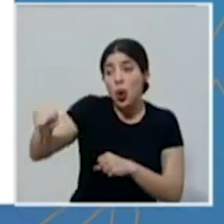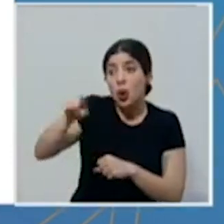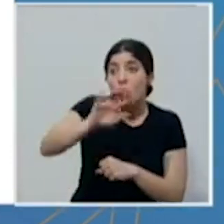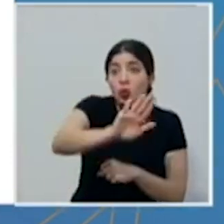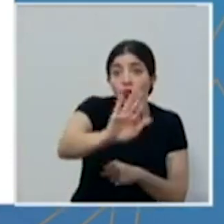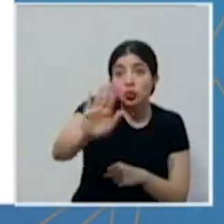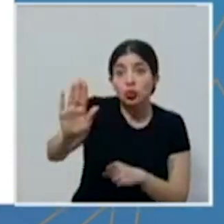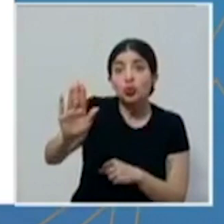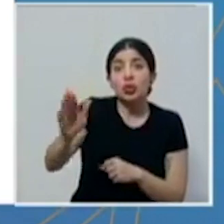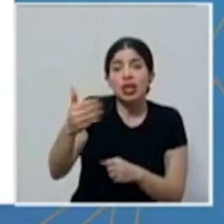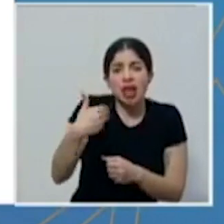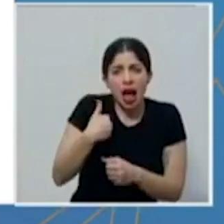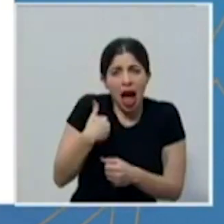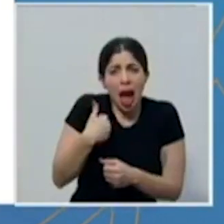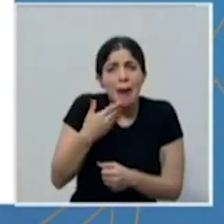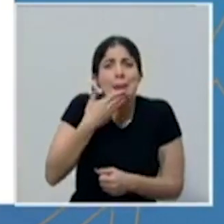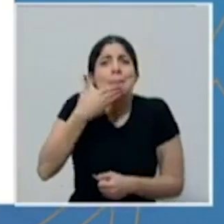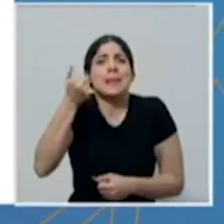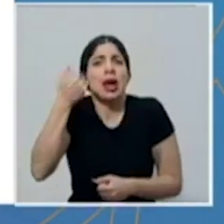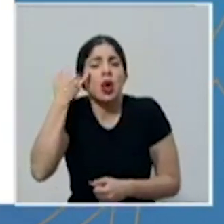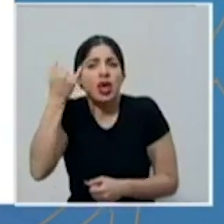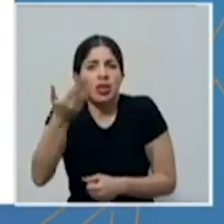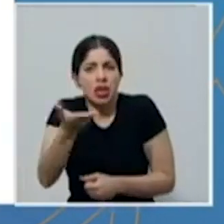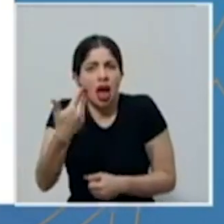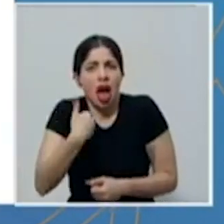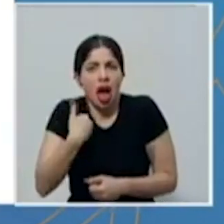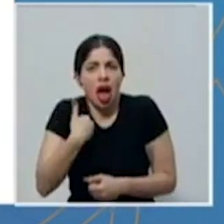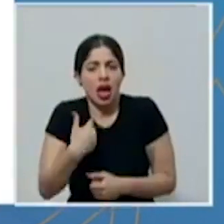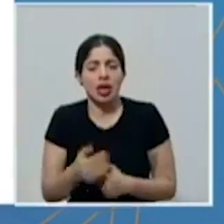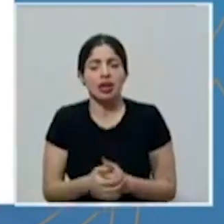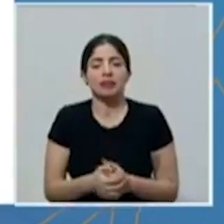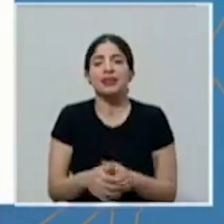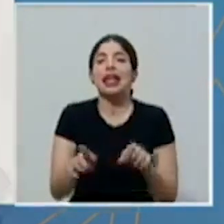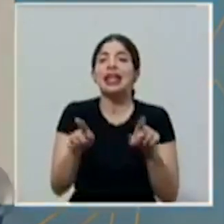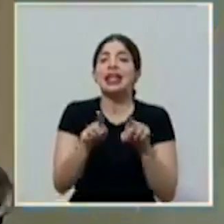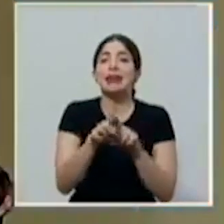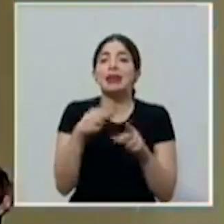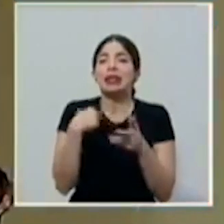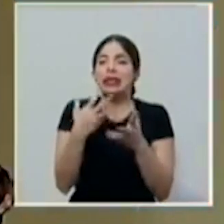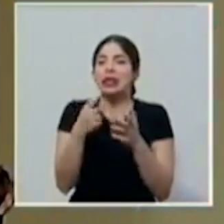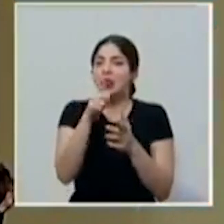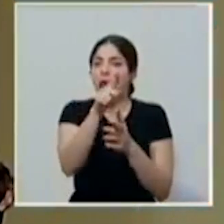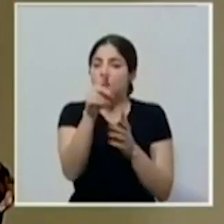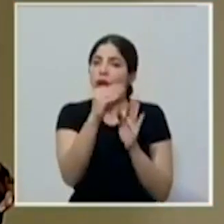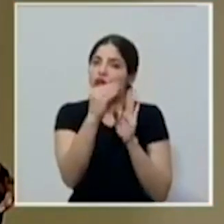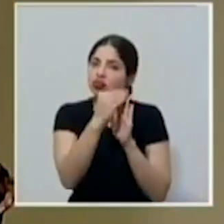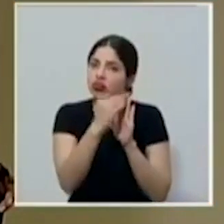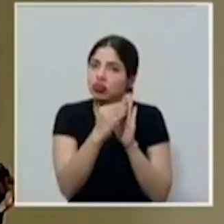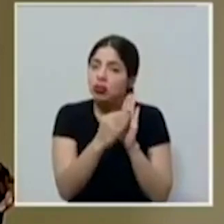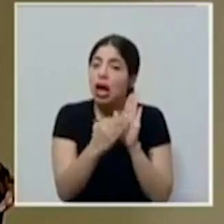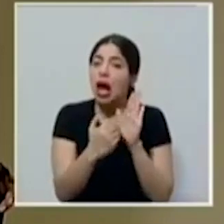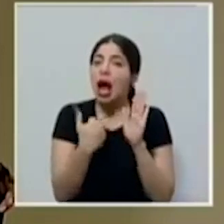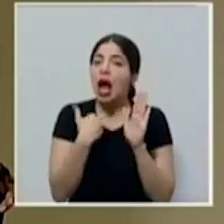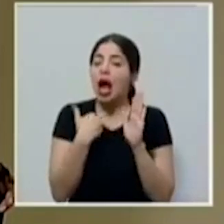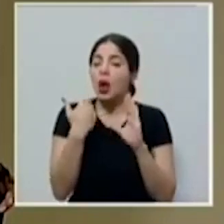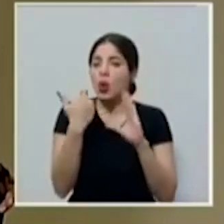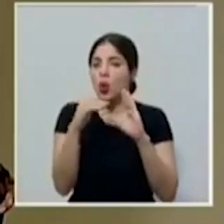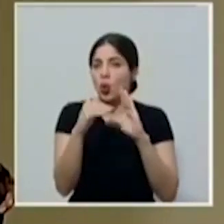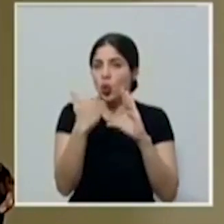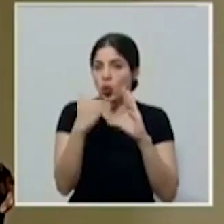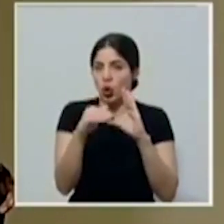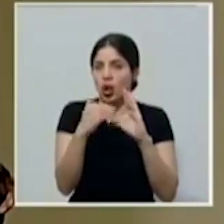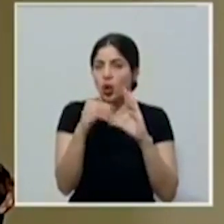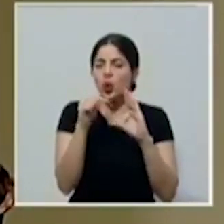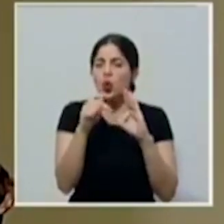tienen todavía mejores ideas. Además, quisiera que tomen nota de que hay un correo electrónico para